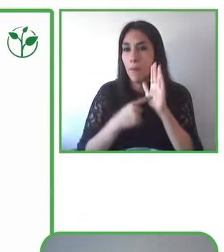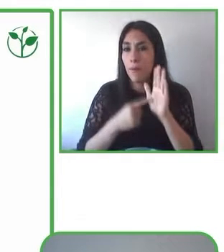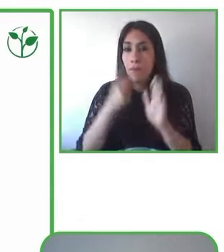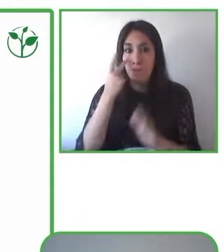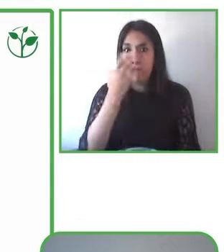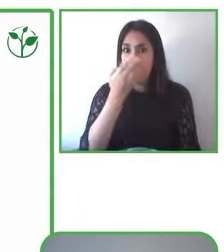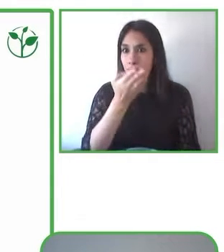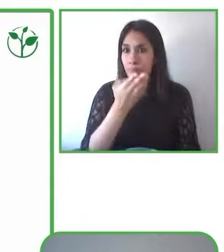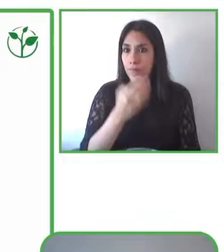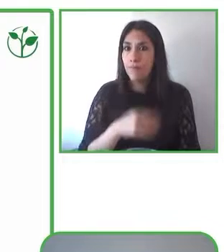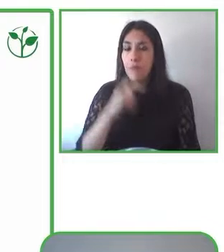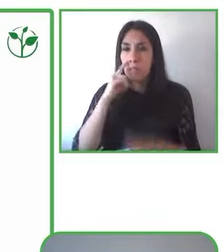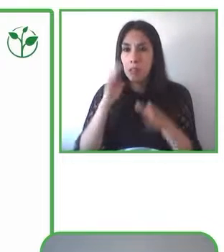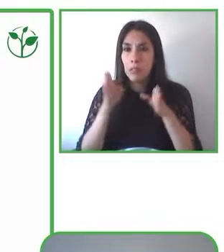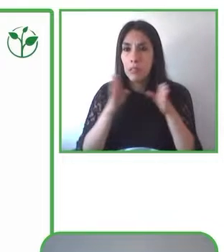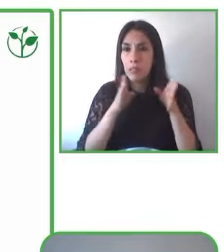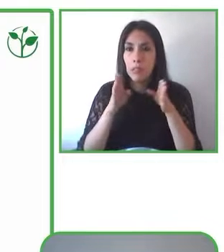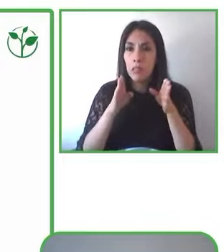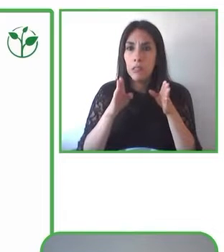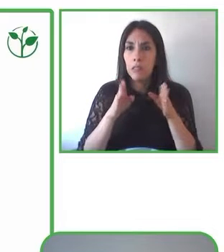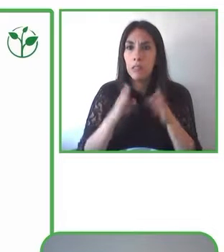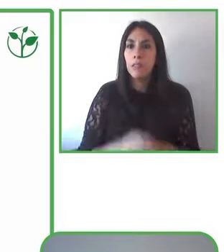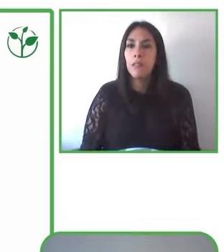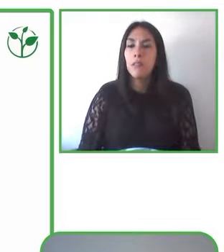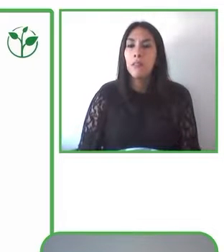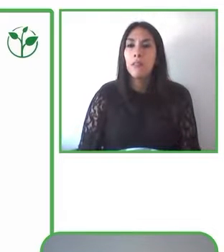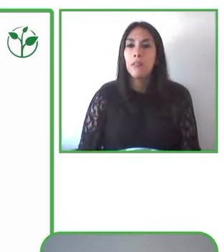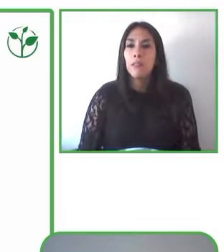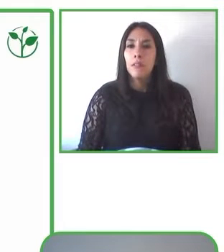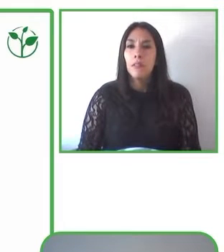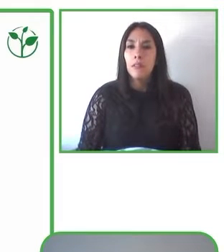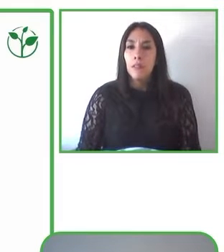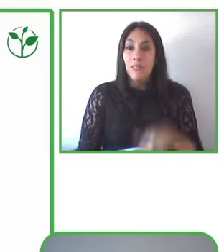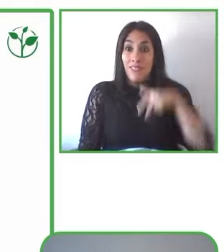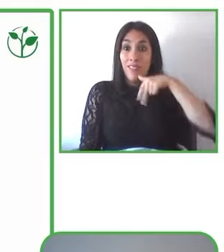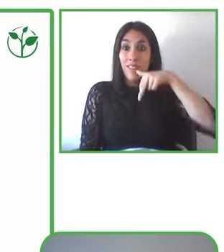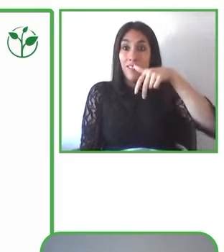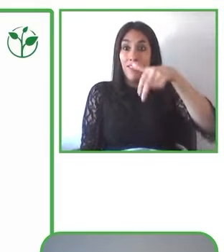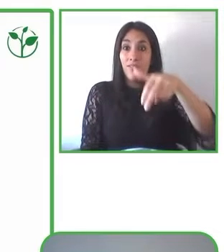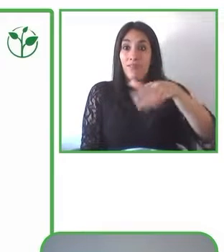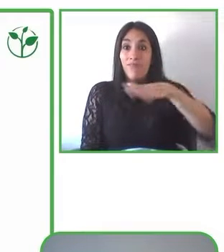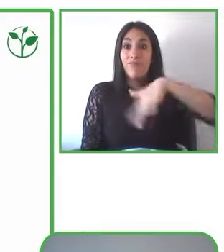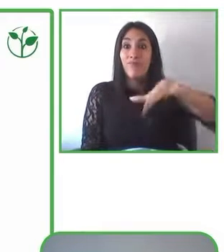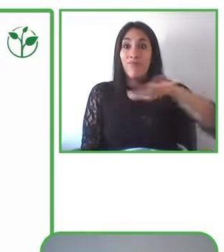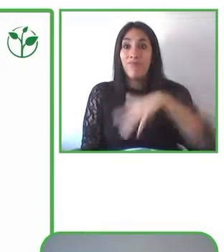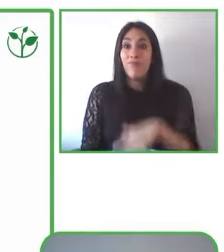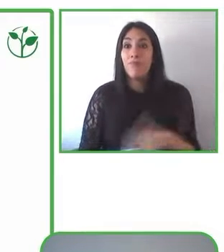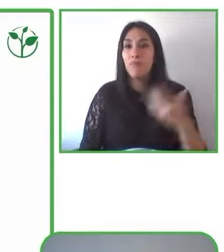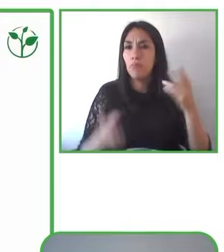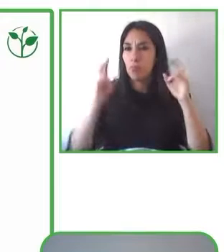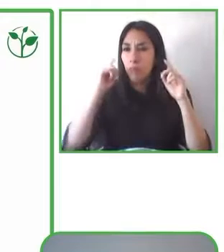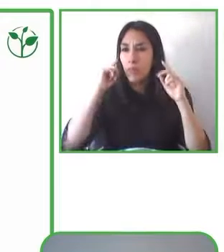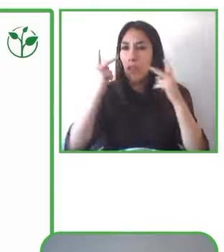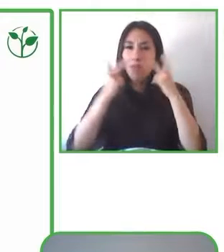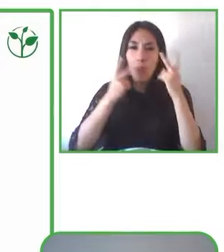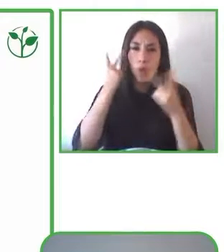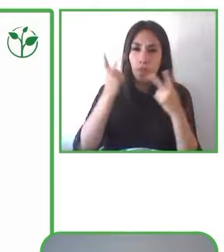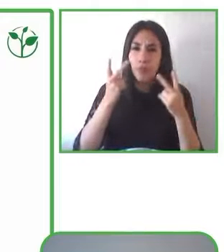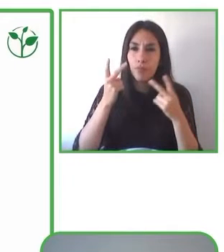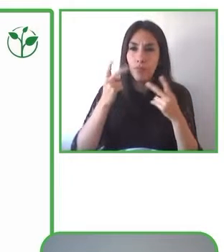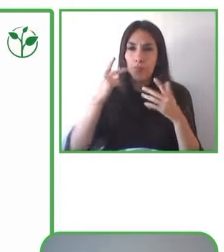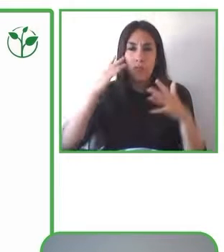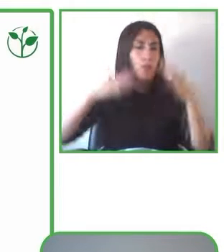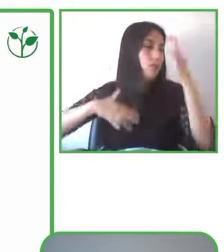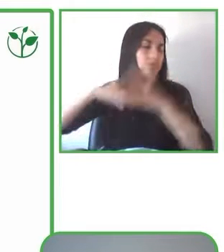una acera, tiene mucho ruido visual. Es decir, hay cajas, hay personas, hay postes, hay cables,